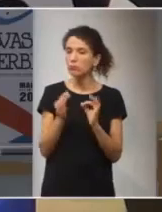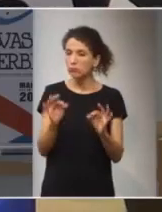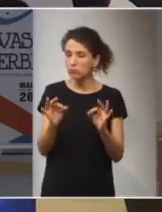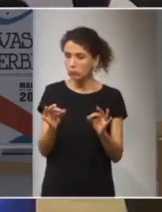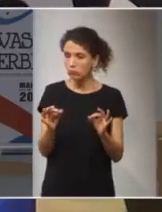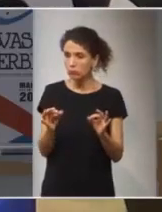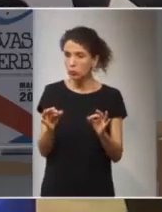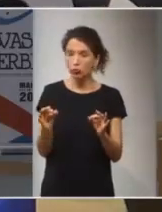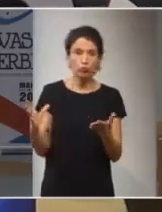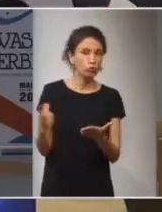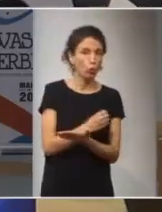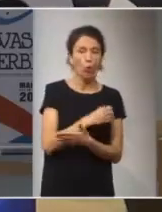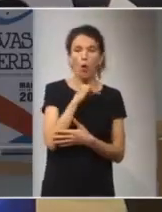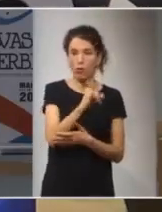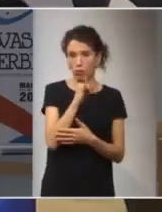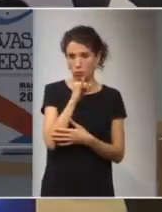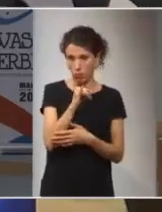todo está